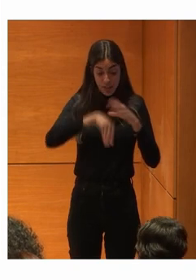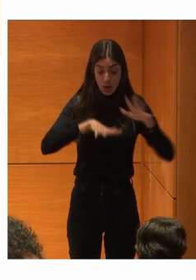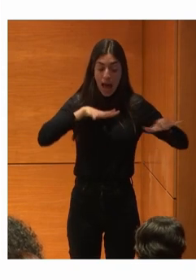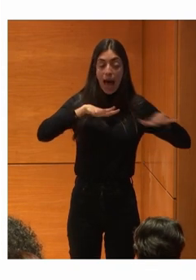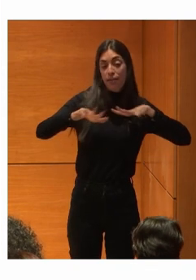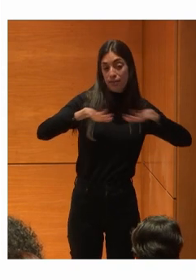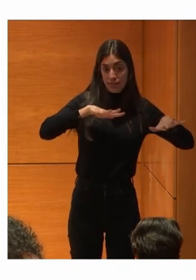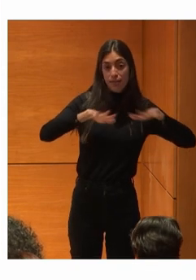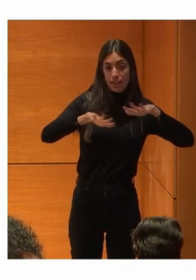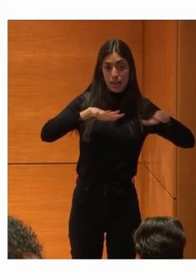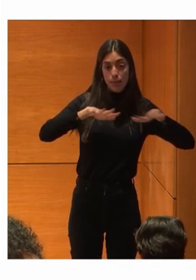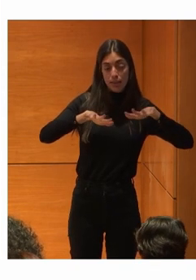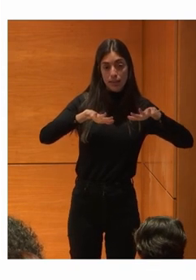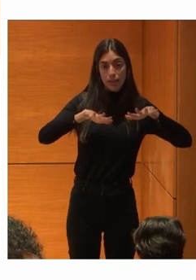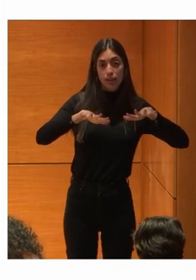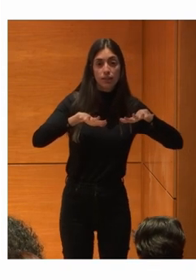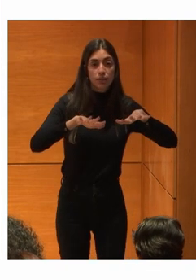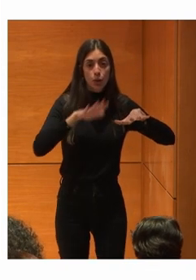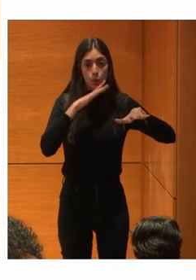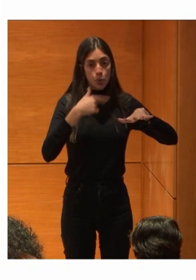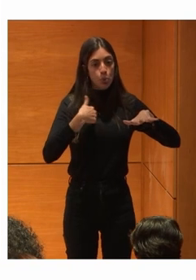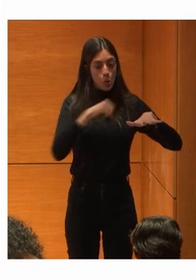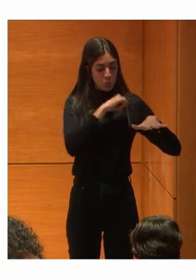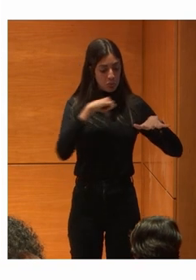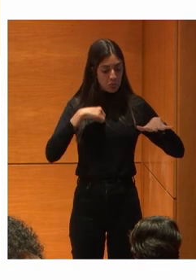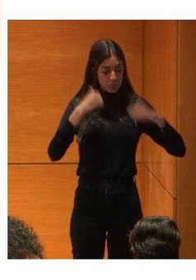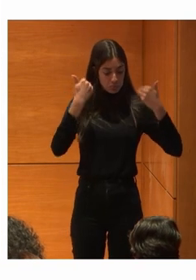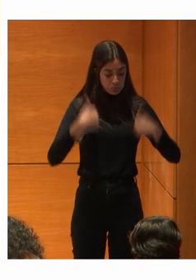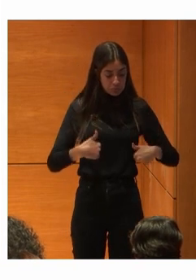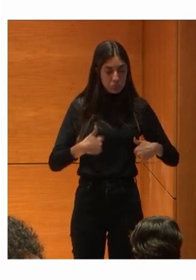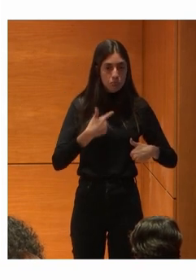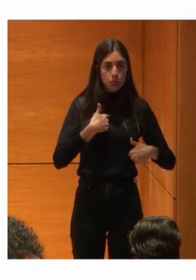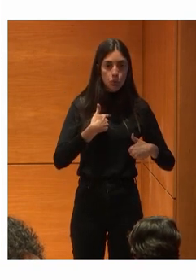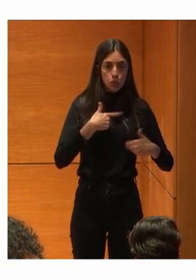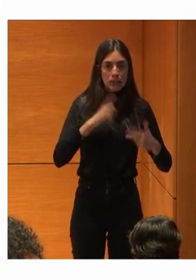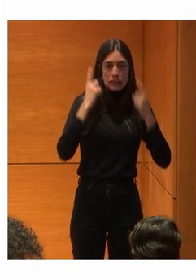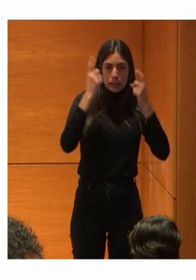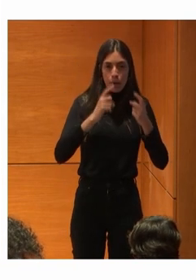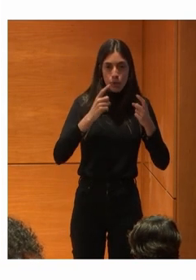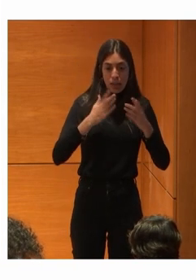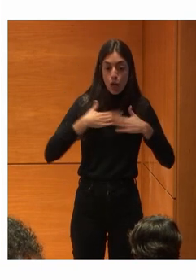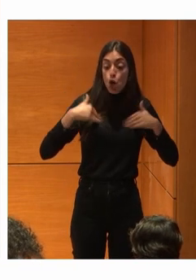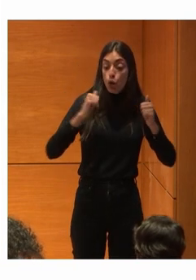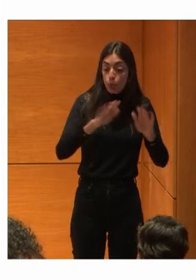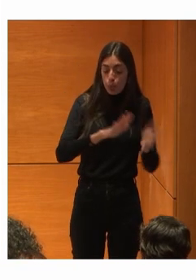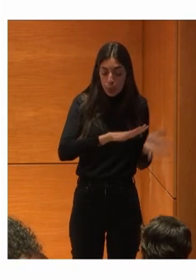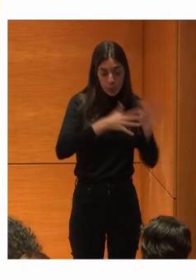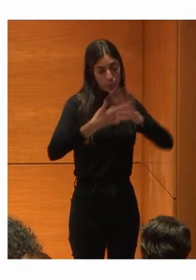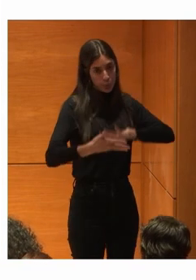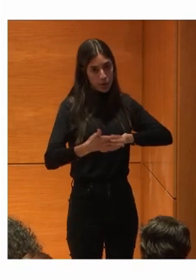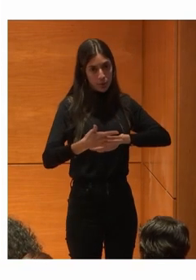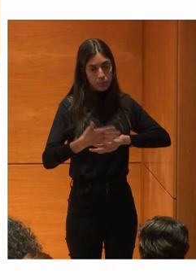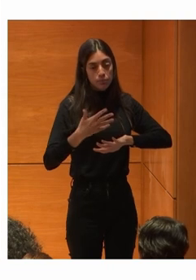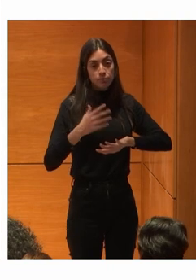Sí Digamos que así Por nuestro Cuente de riesgo Aplicábamos Lo que podíamos ¿Vale? Y de tres años Extra parte